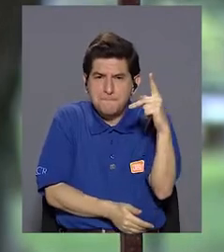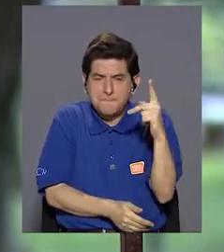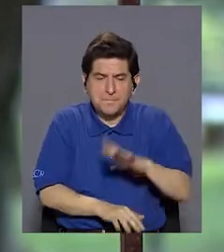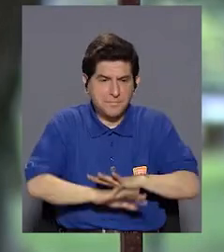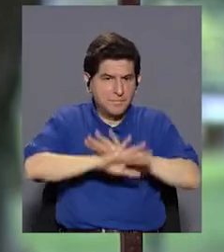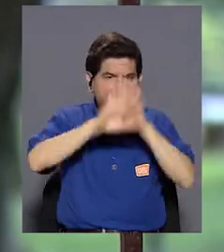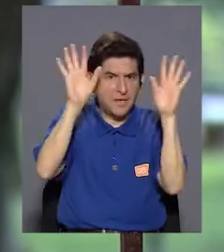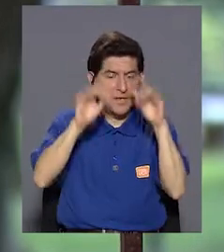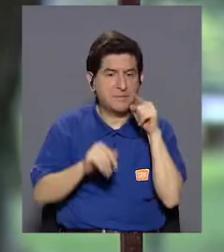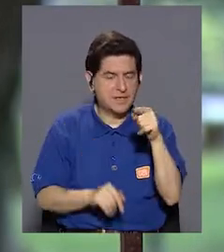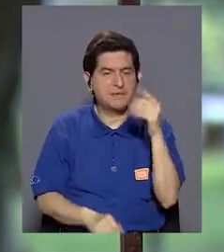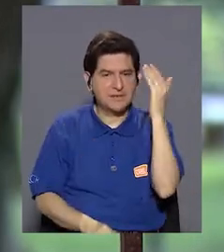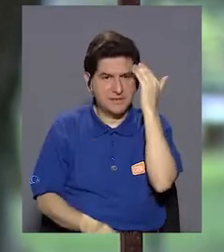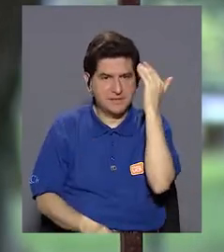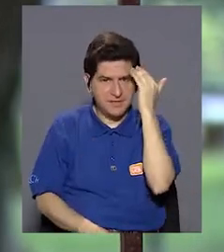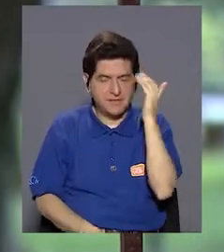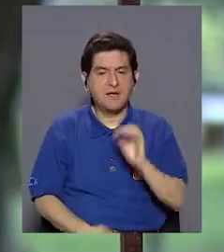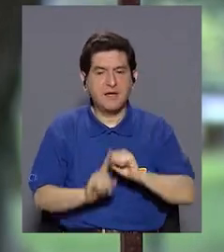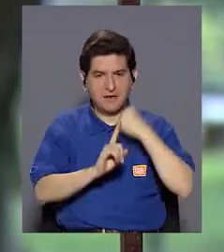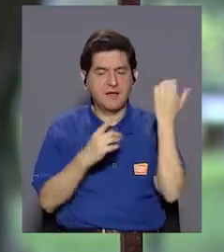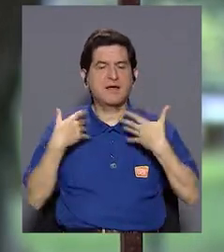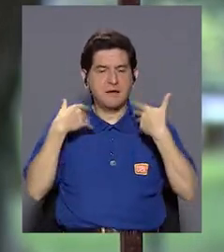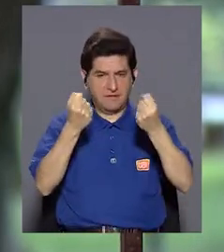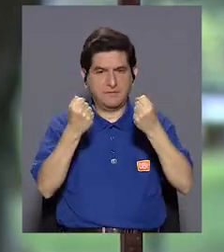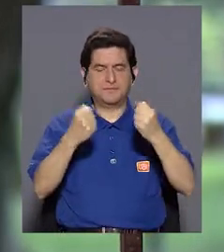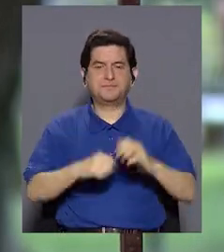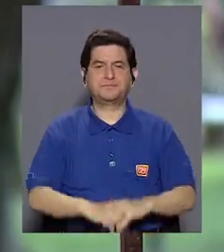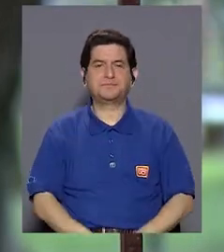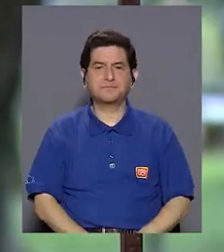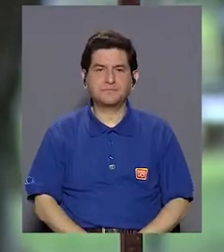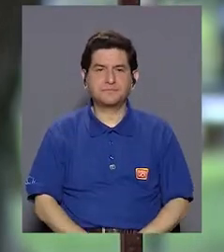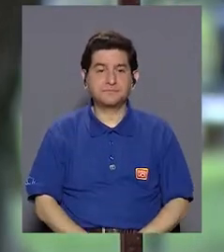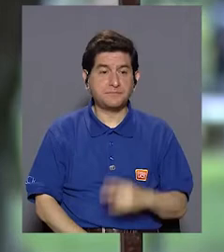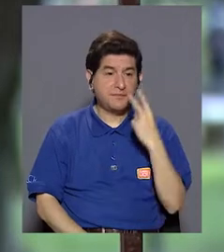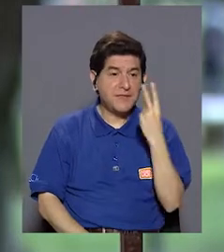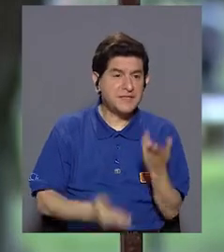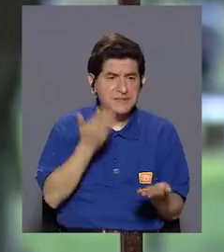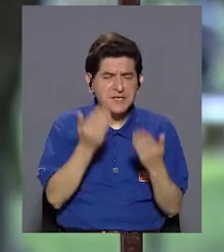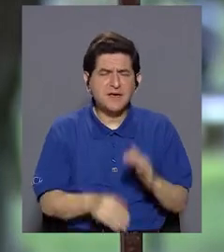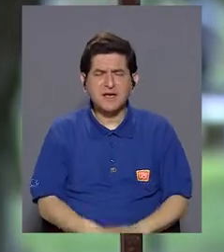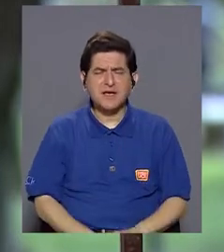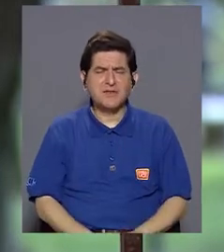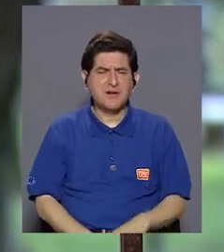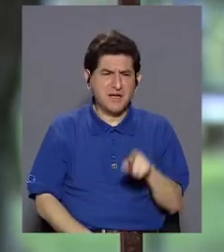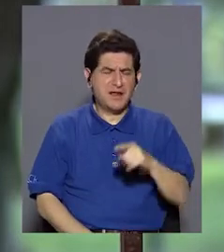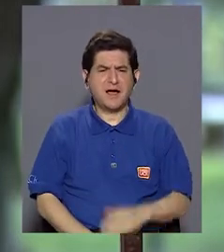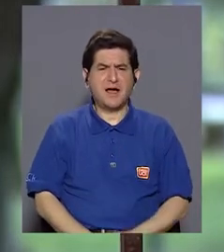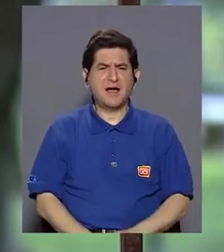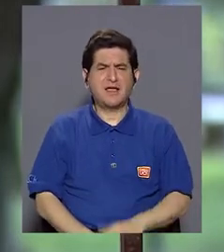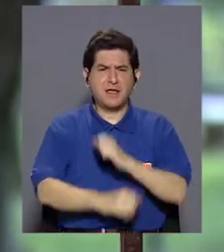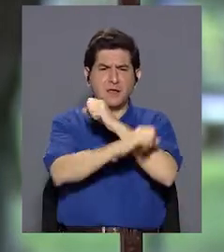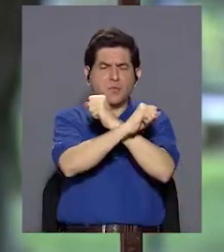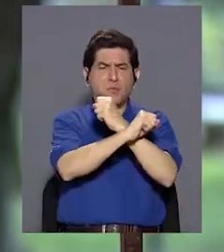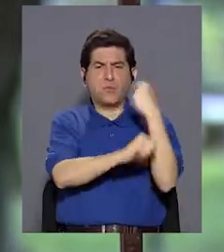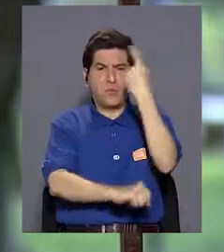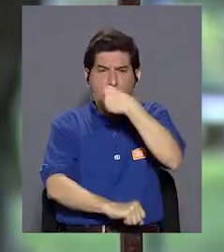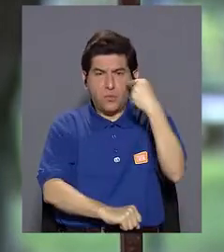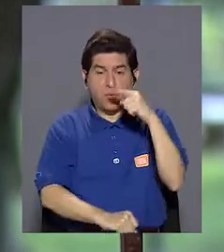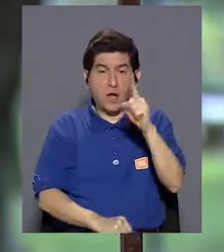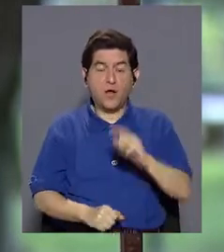riesgo claro para la salud, en que no, digamos, que si ven algún signo, por ejemplo, una calavera en una